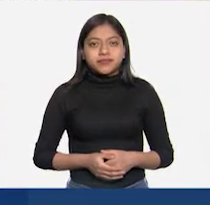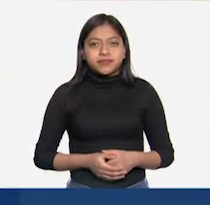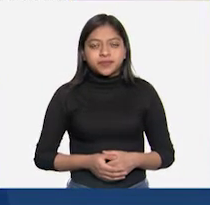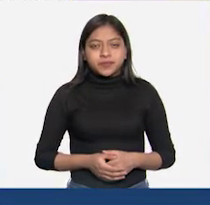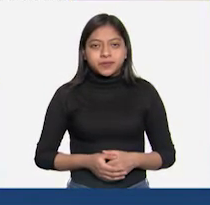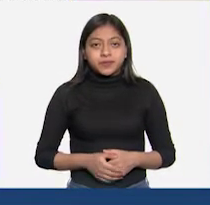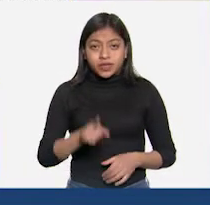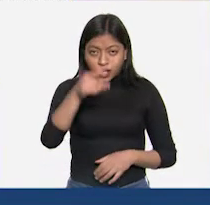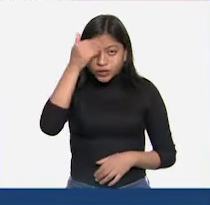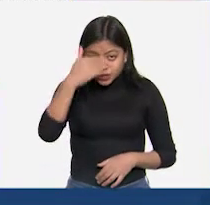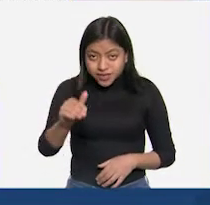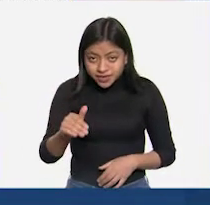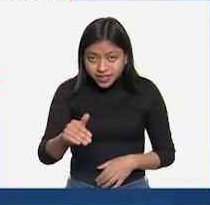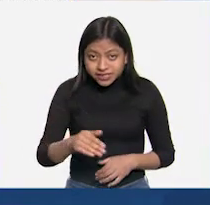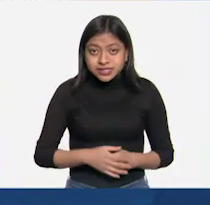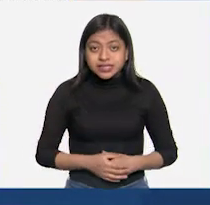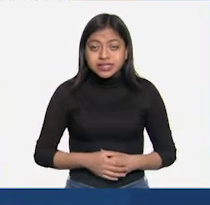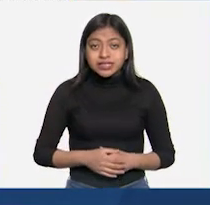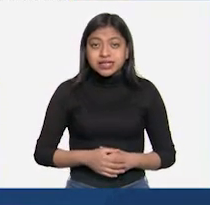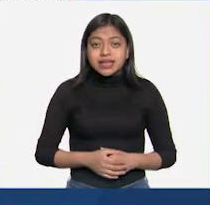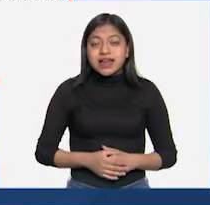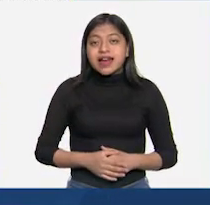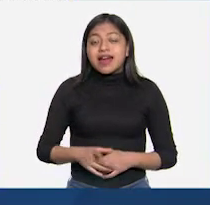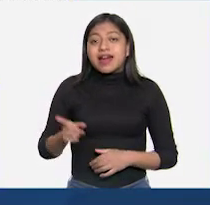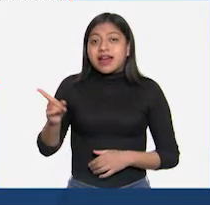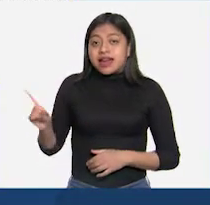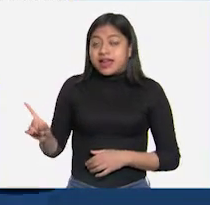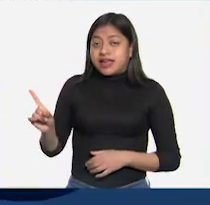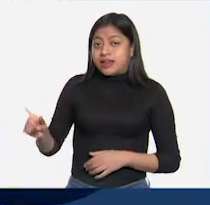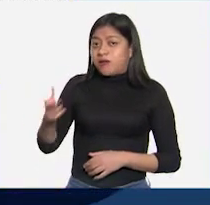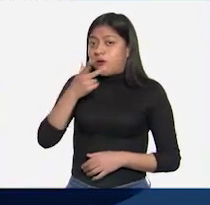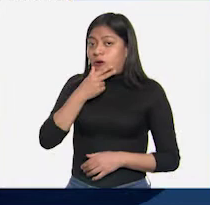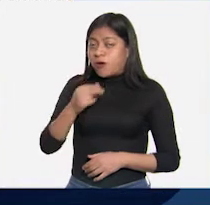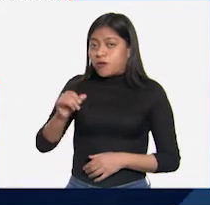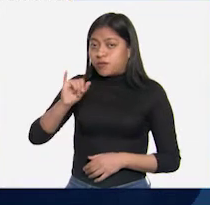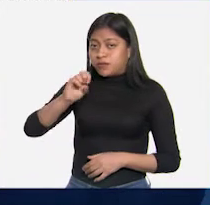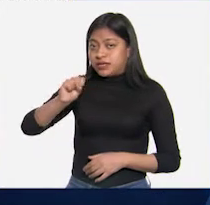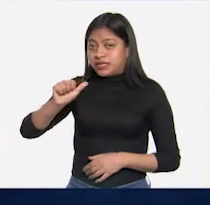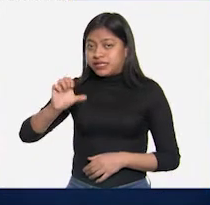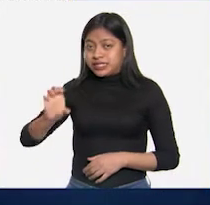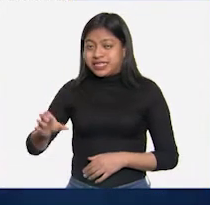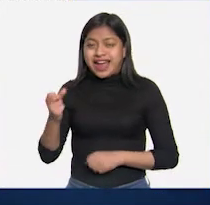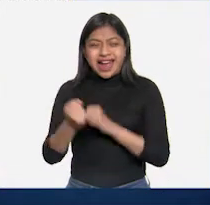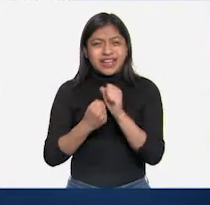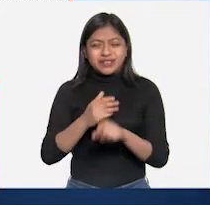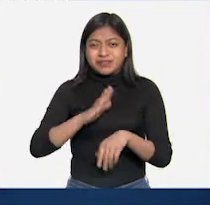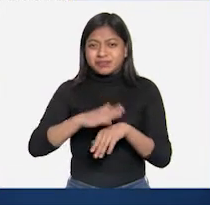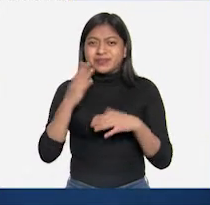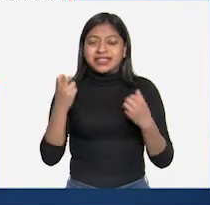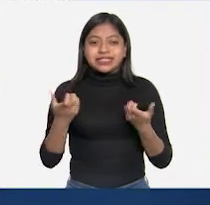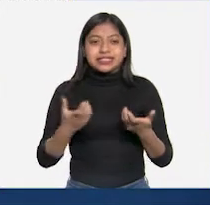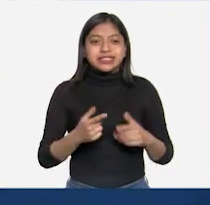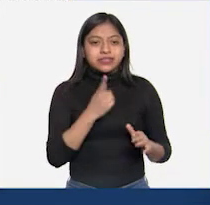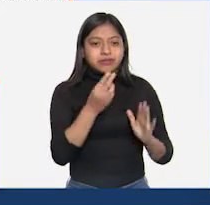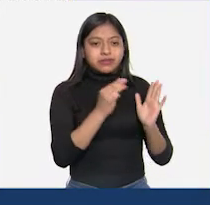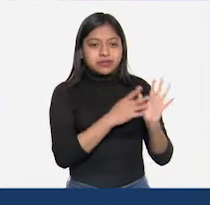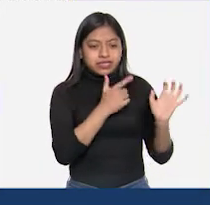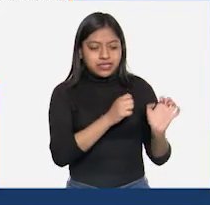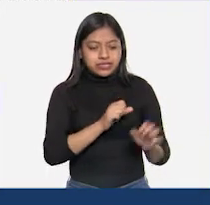¿Sabías que los años más productivos de Newton fueron de 1665 a